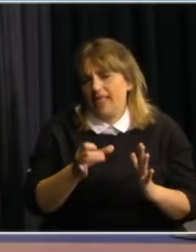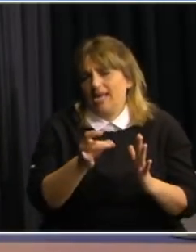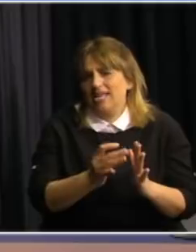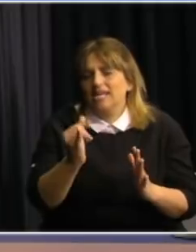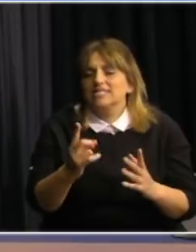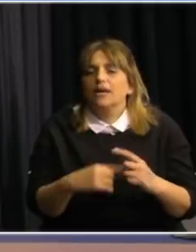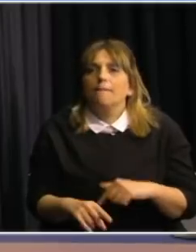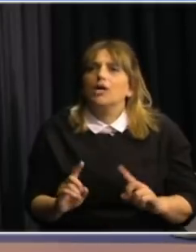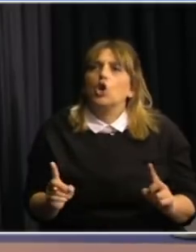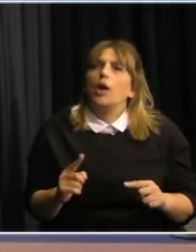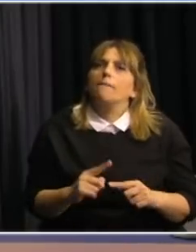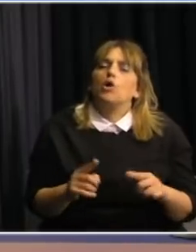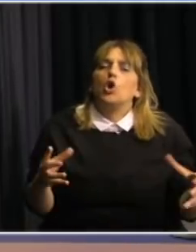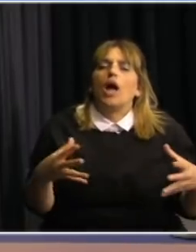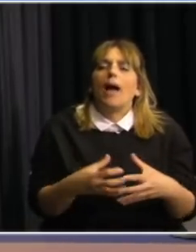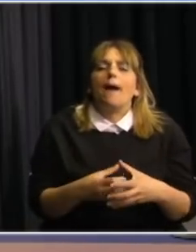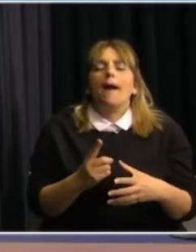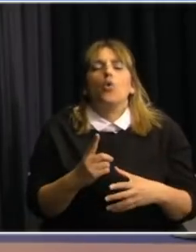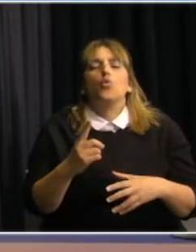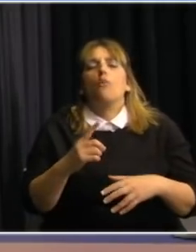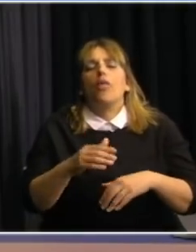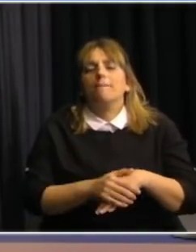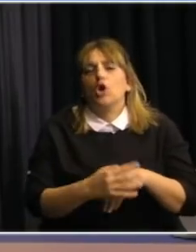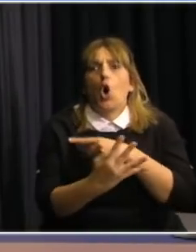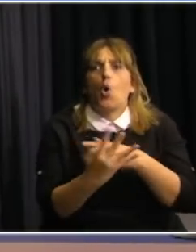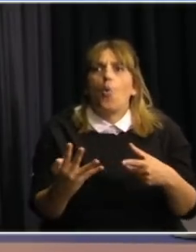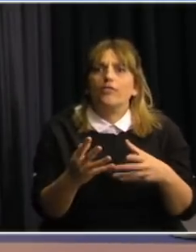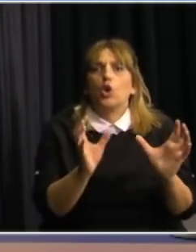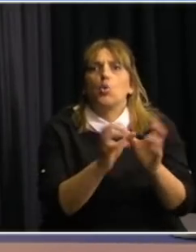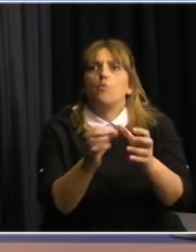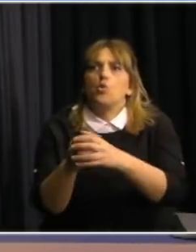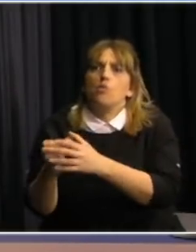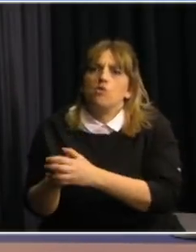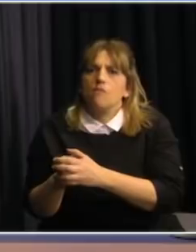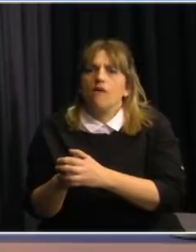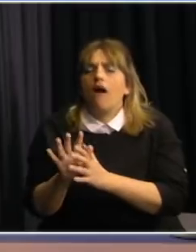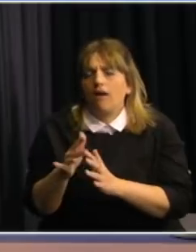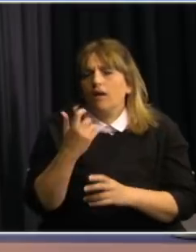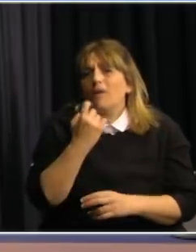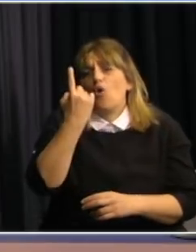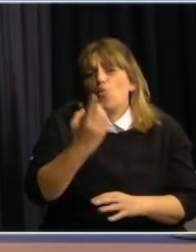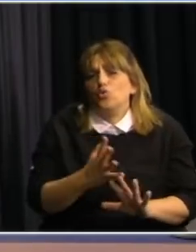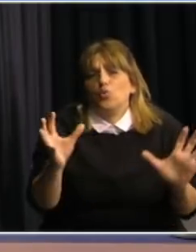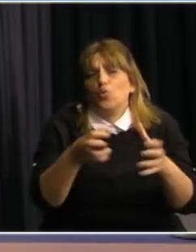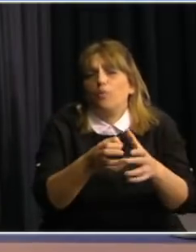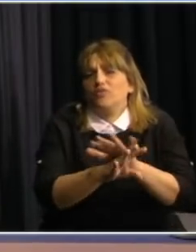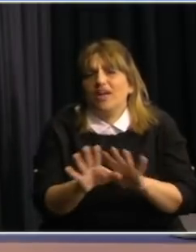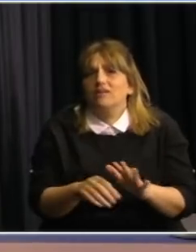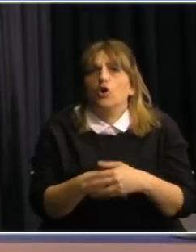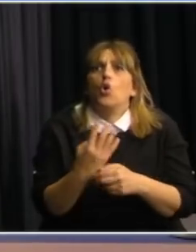no tengo que ver a cuatro grupos de amigos al mismo día capaz que mejor ver a uno no me baja tanto la calidad de vida mejoro la capacidad de rastreo